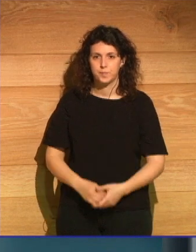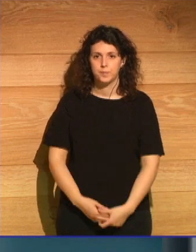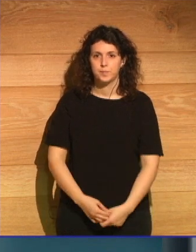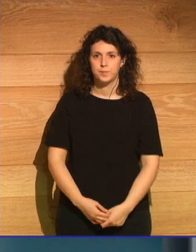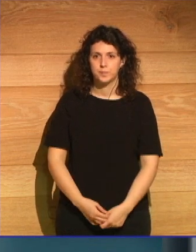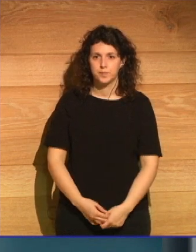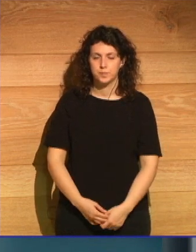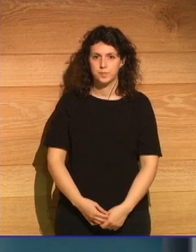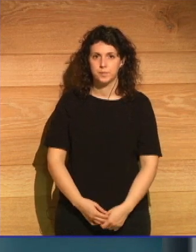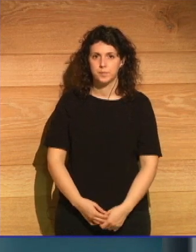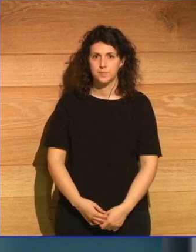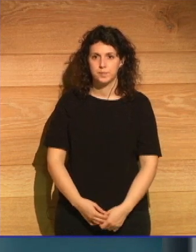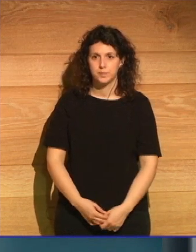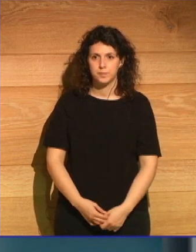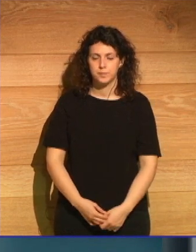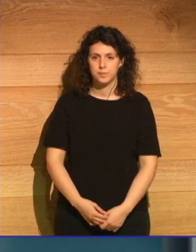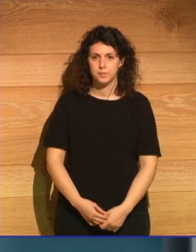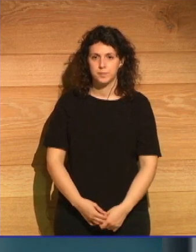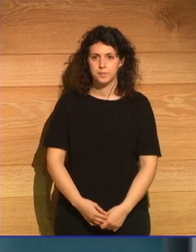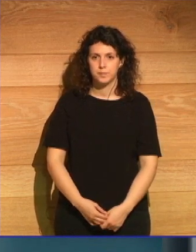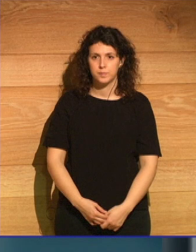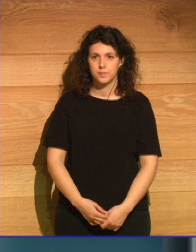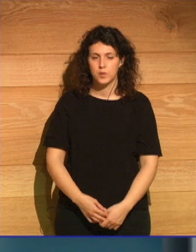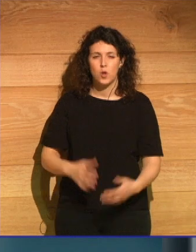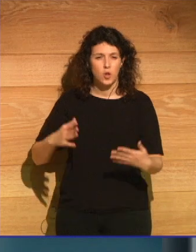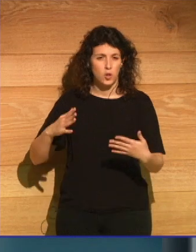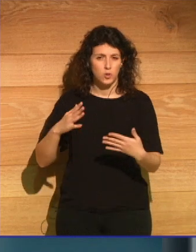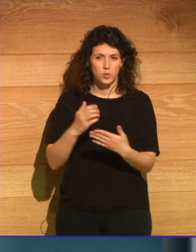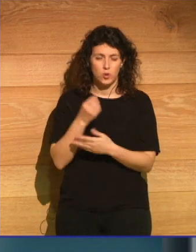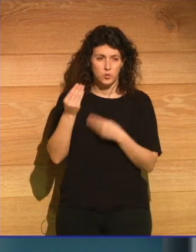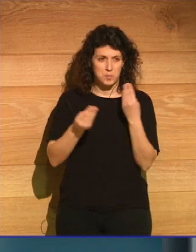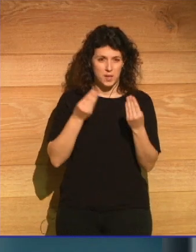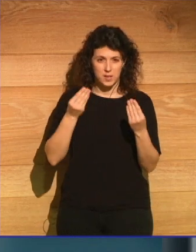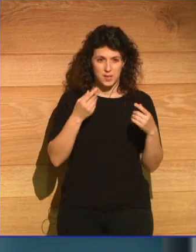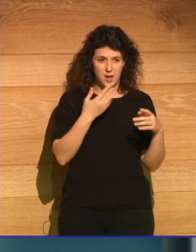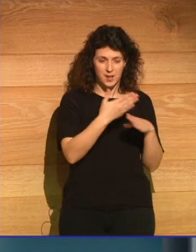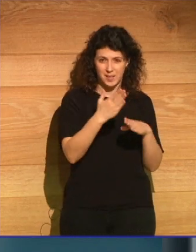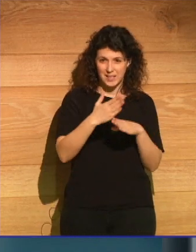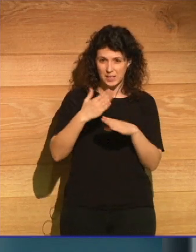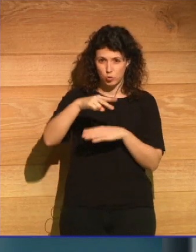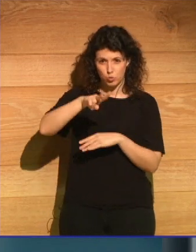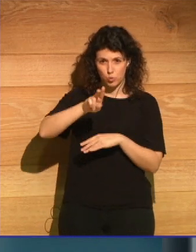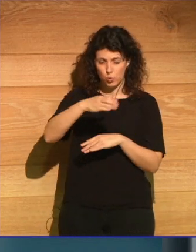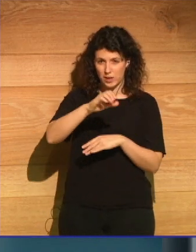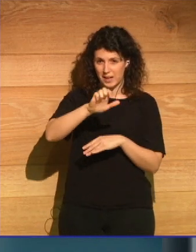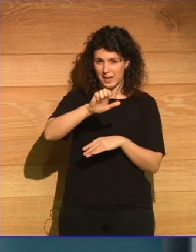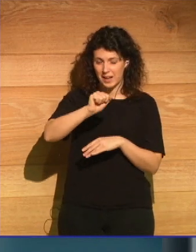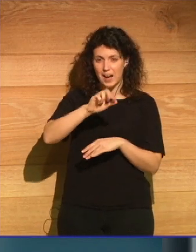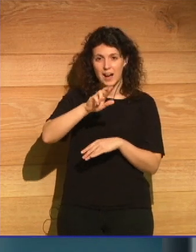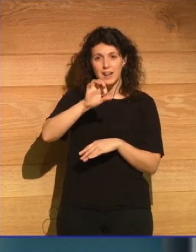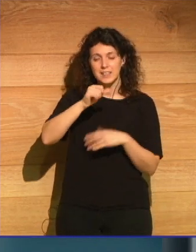nadie parece saber cuántos desechos nucleares existen hoy en día y eso es algo